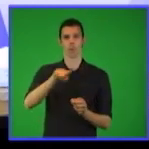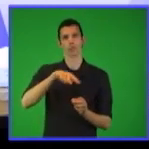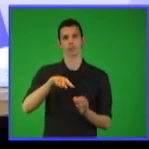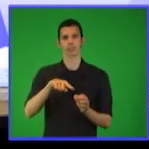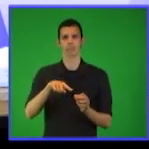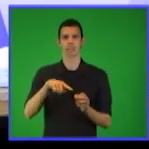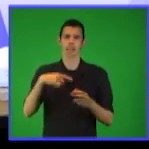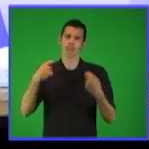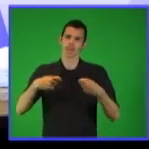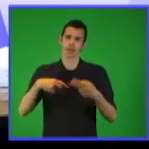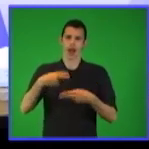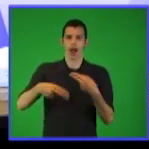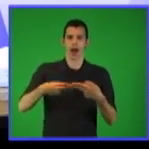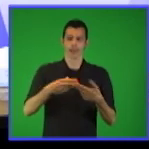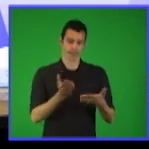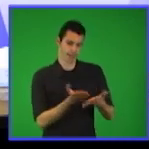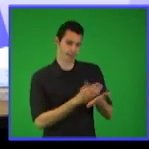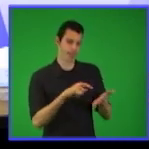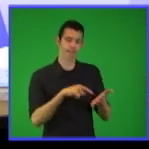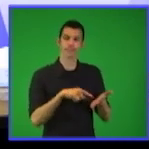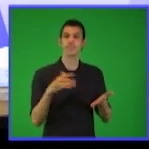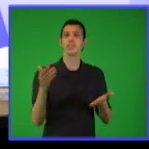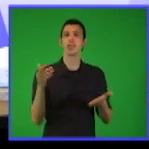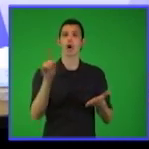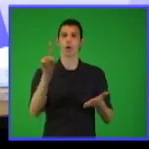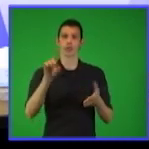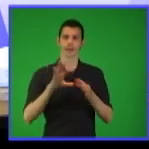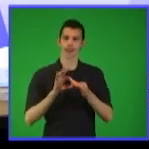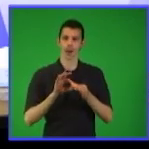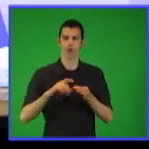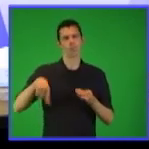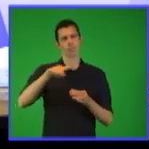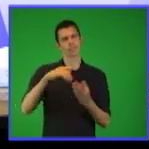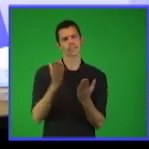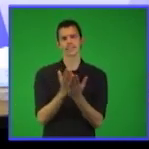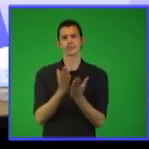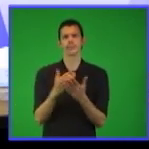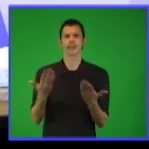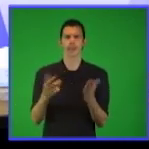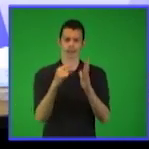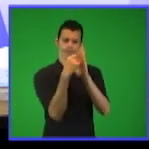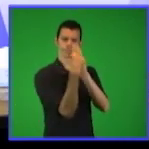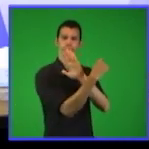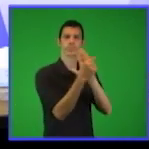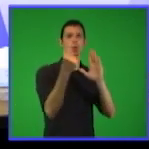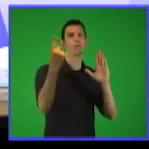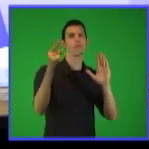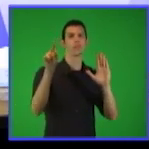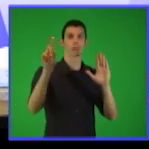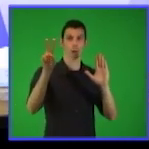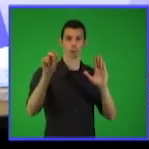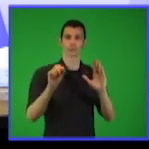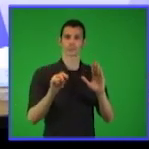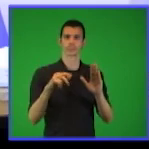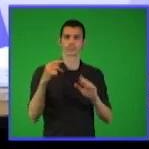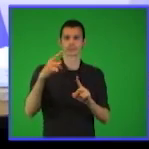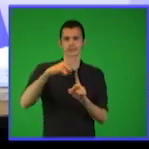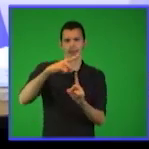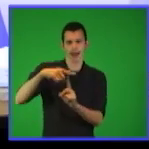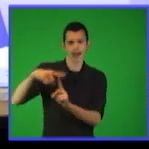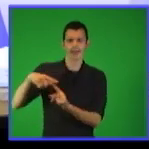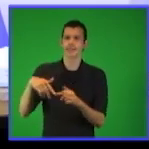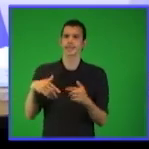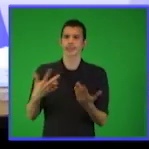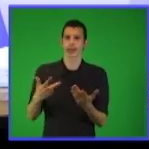sugiriendo del libro de un seno grado el estudio de los epígrafes 1 y 2 con los